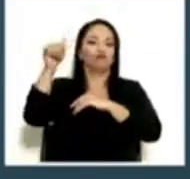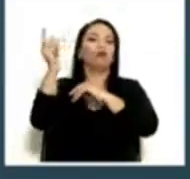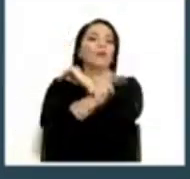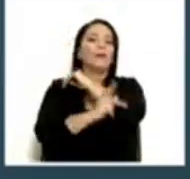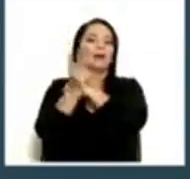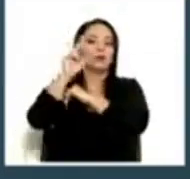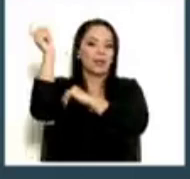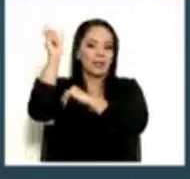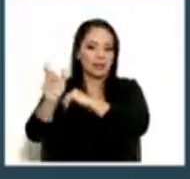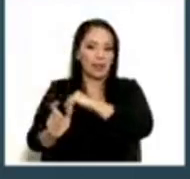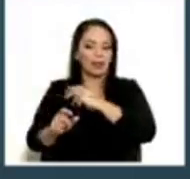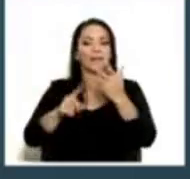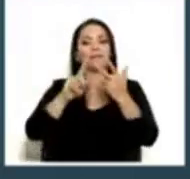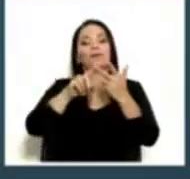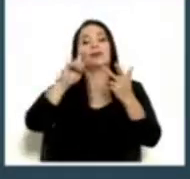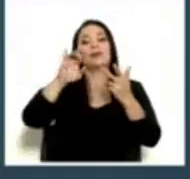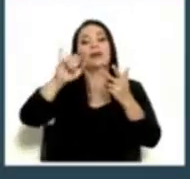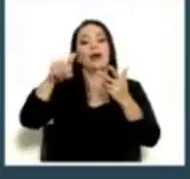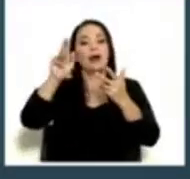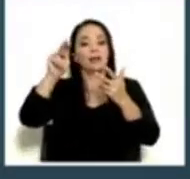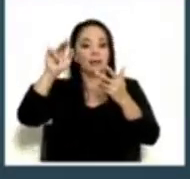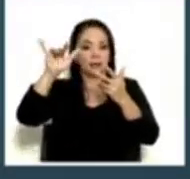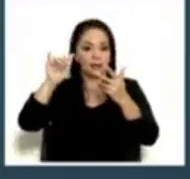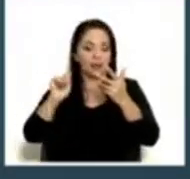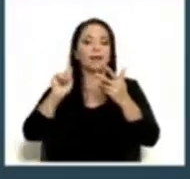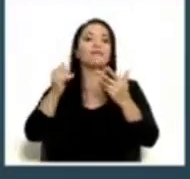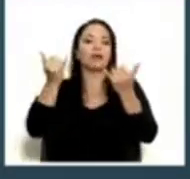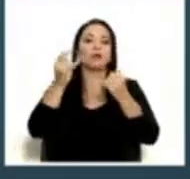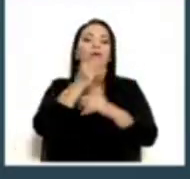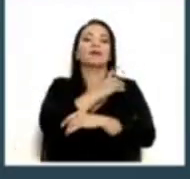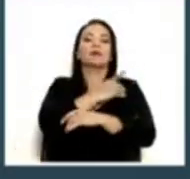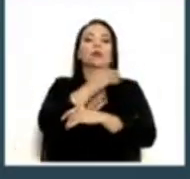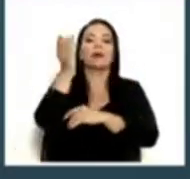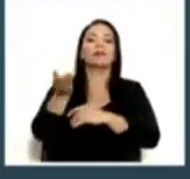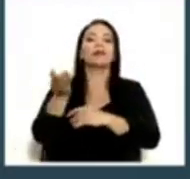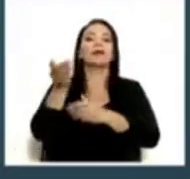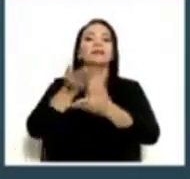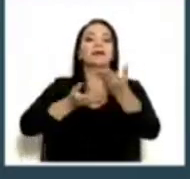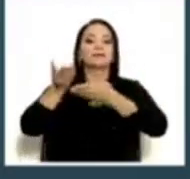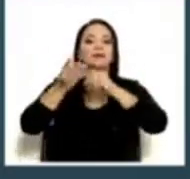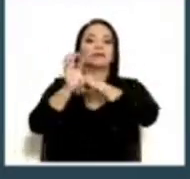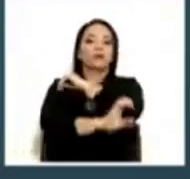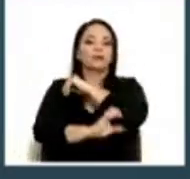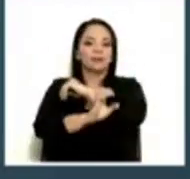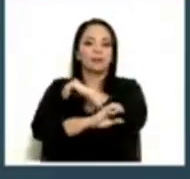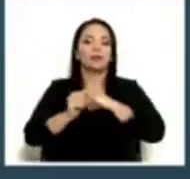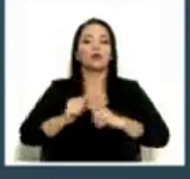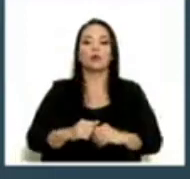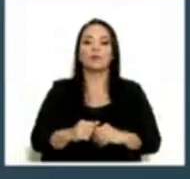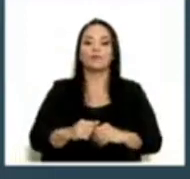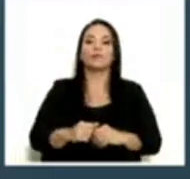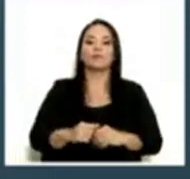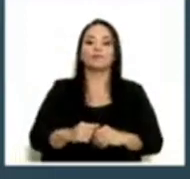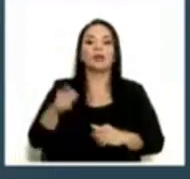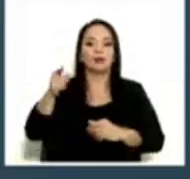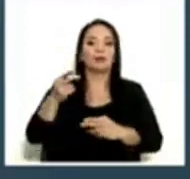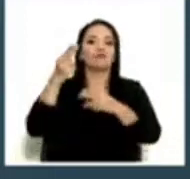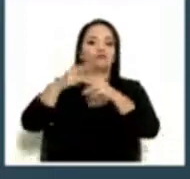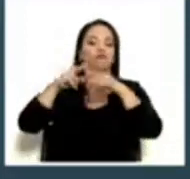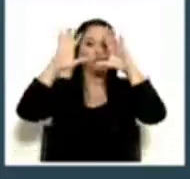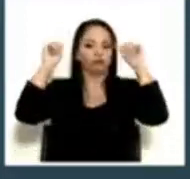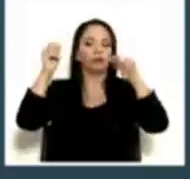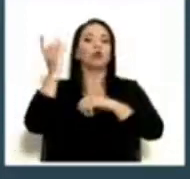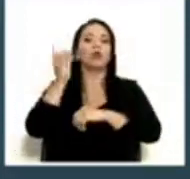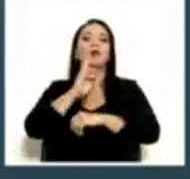La señora Deyanira Ramírez Salas, actual directora de servicio exterior, estaría representándonos en